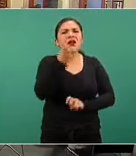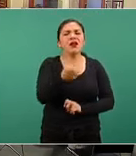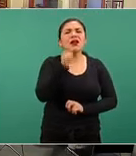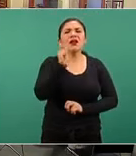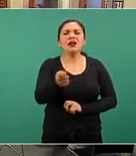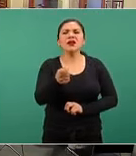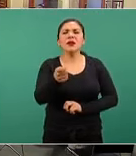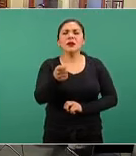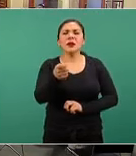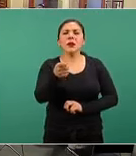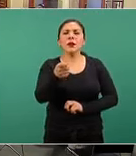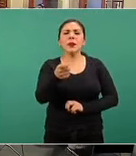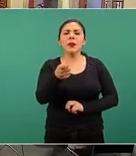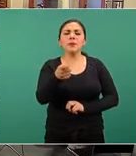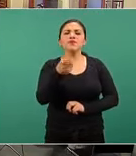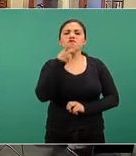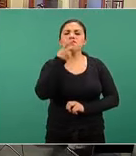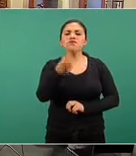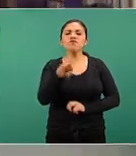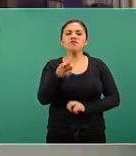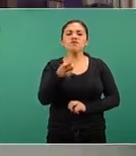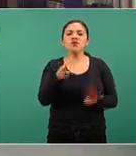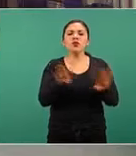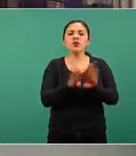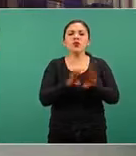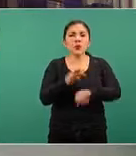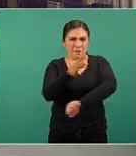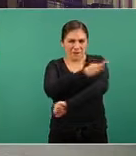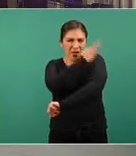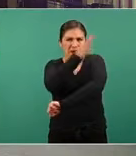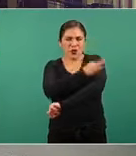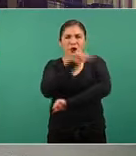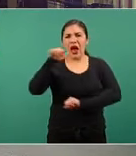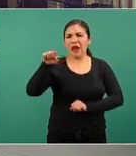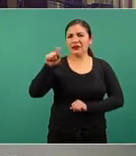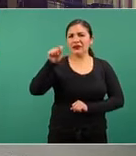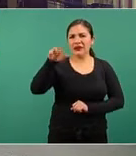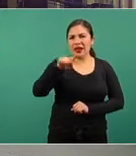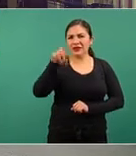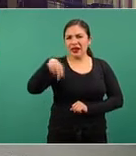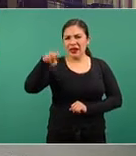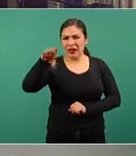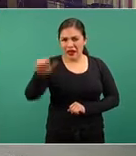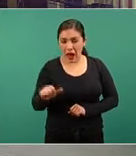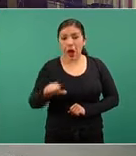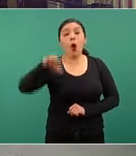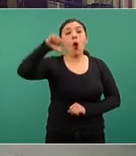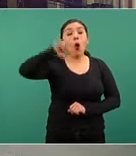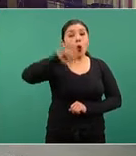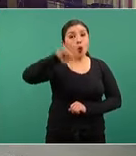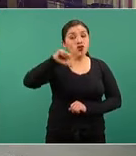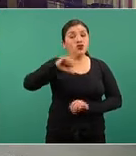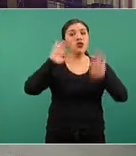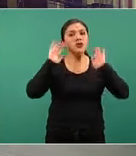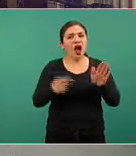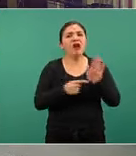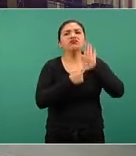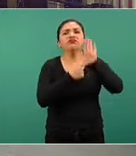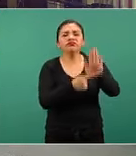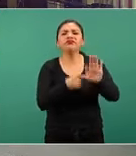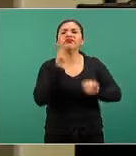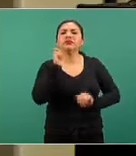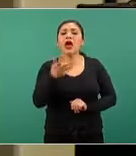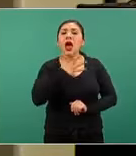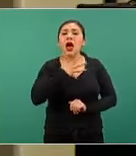efecto relacionado con la vacuna AstraZeneca. Hoy presentan que van